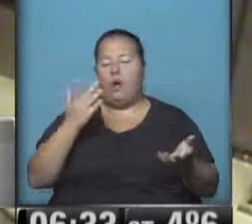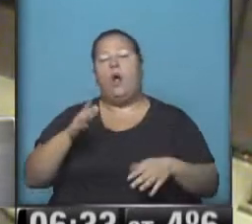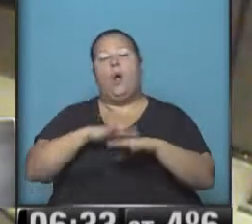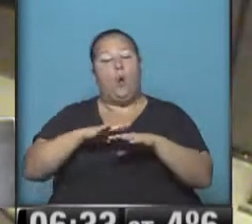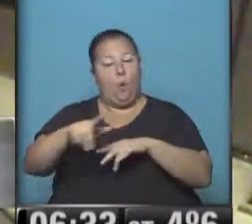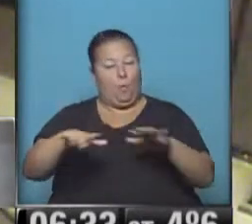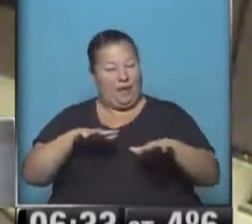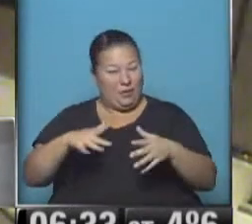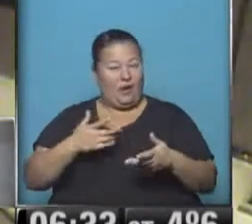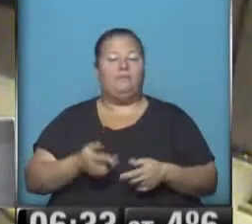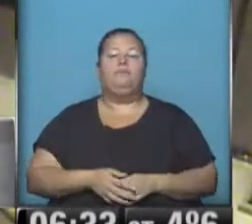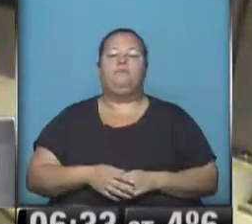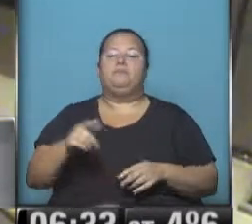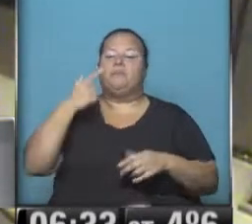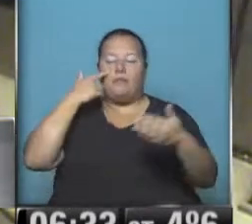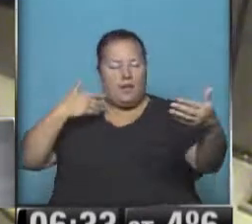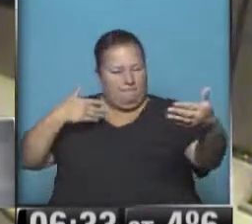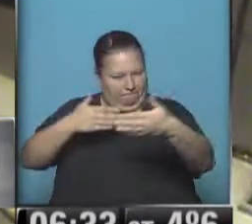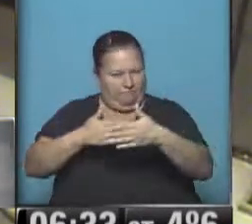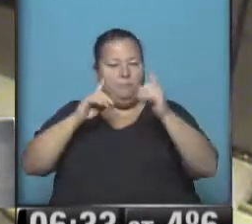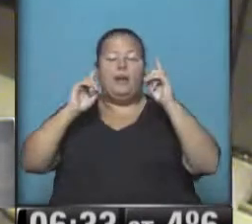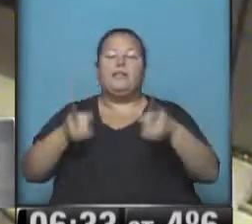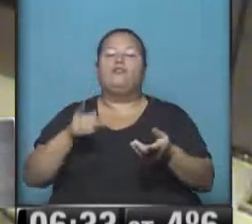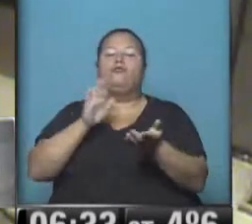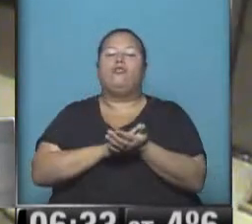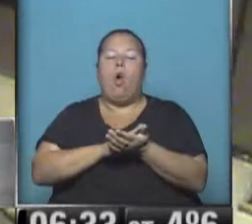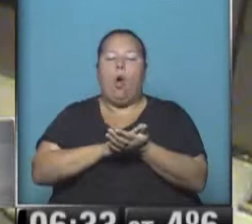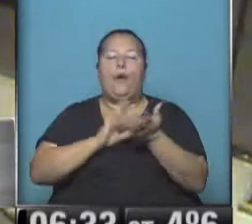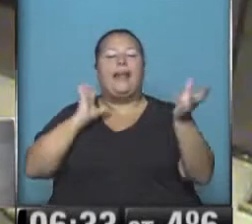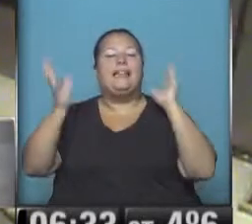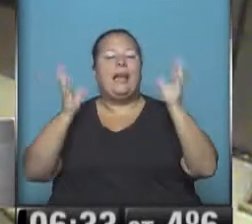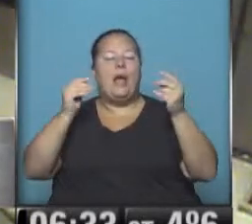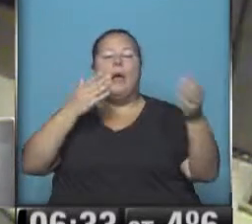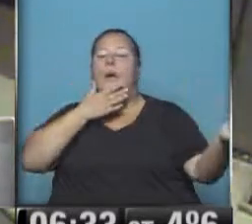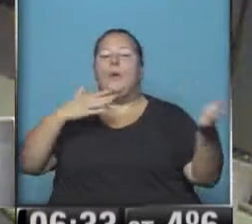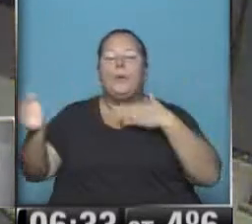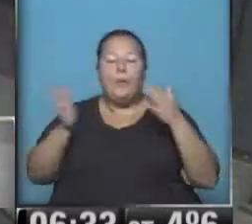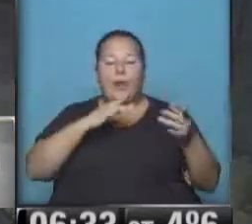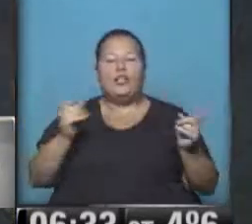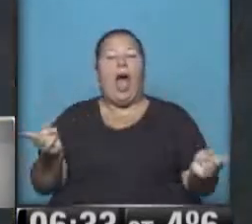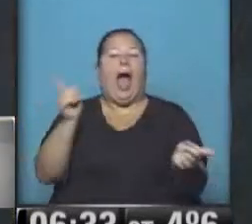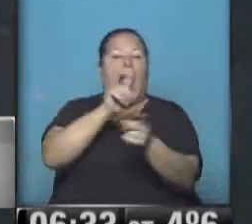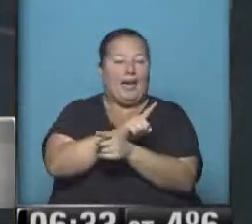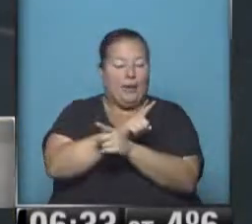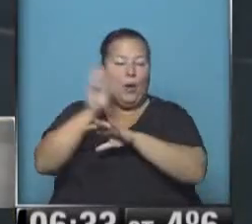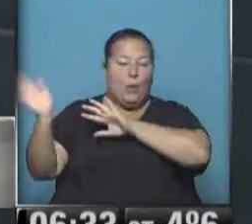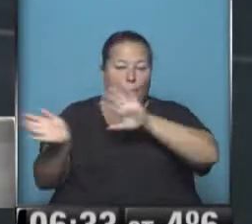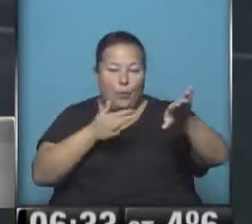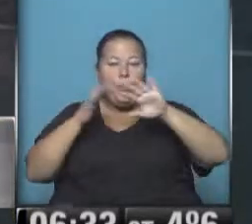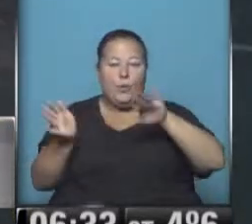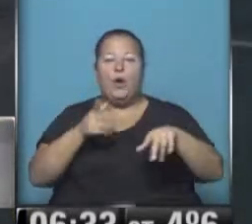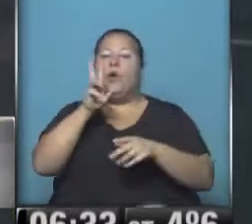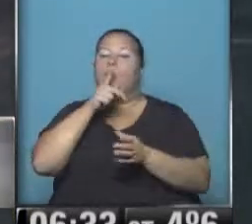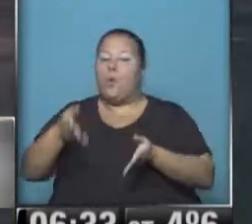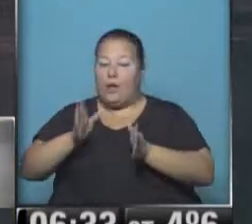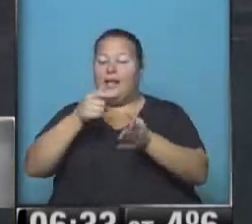raíz de esta situación, la visibilidad está algo reducida. Pero lo que tiene que ver, decíamos, con el clima, es que el viento está soplando en dirección contrario, por ahora, a la